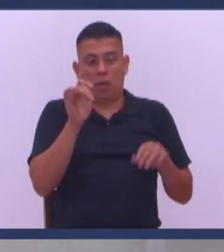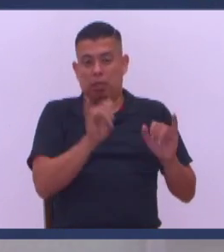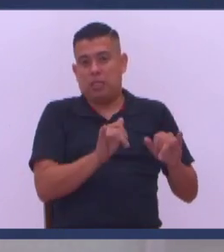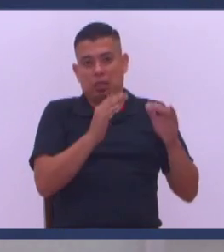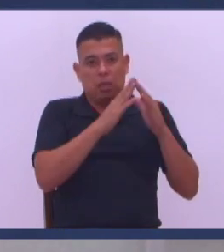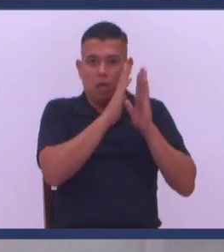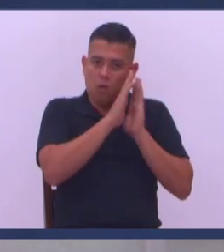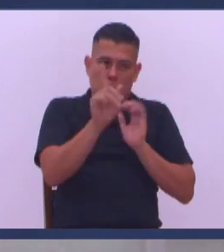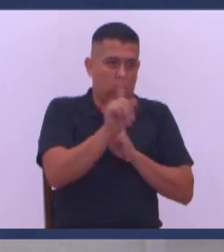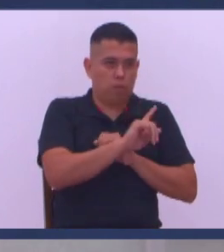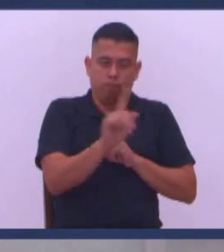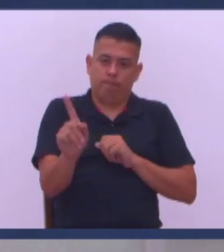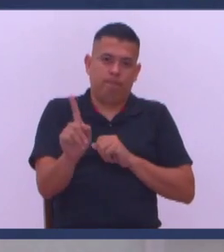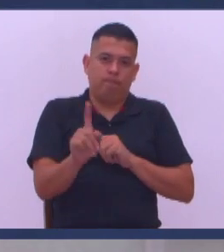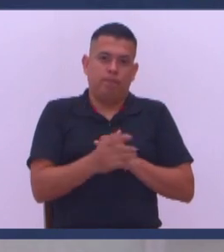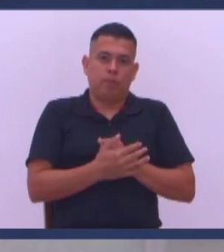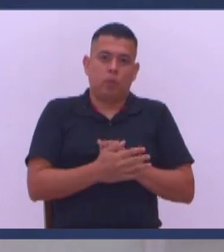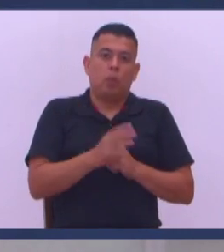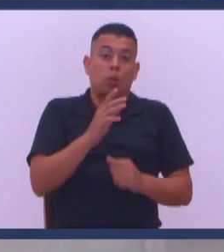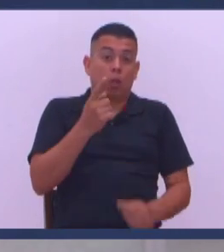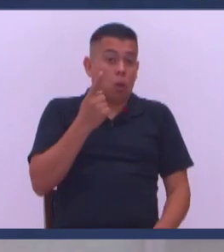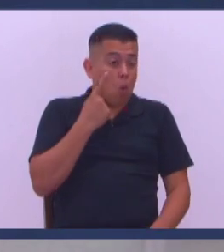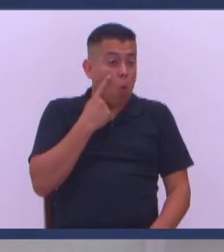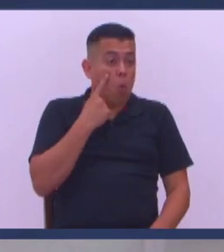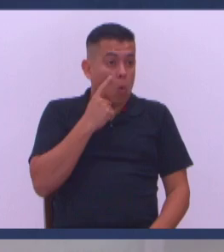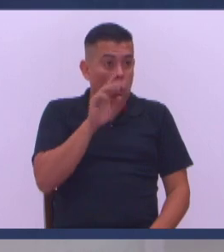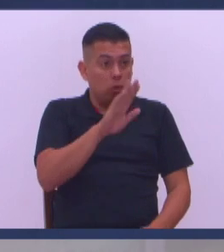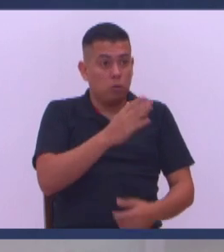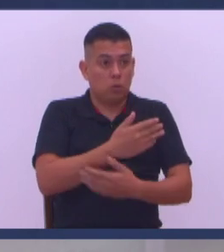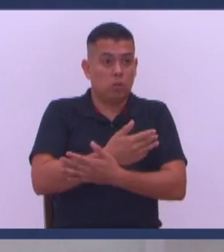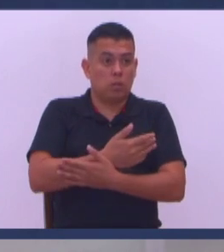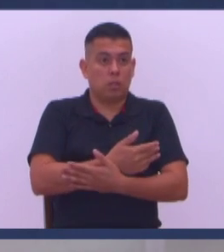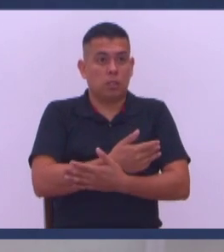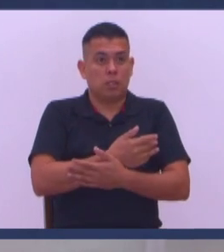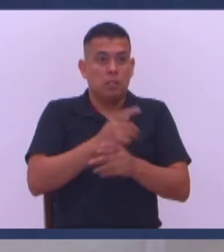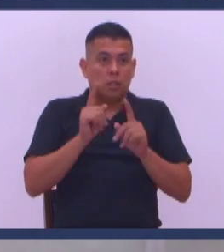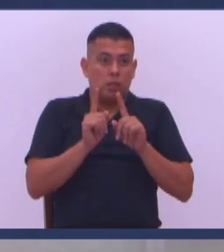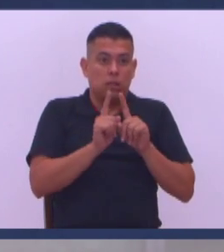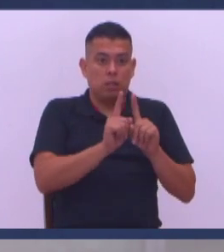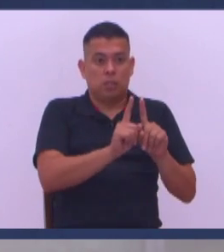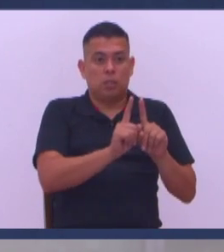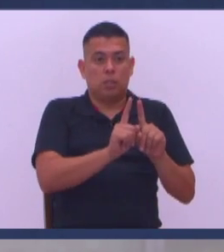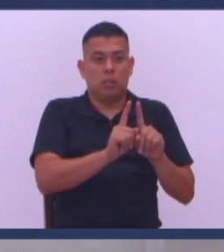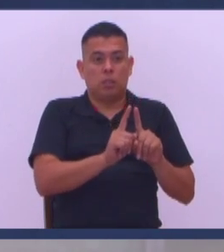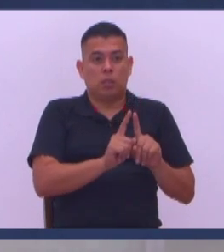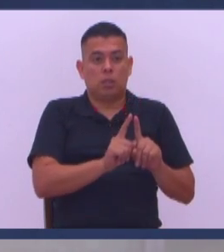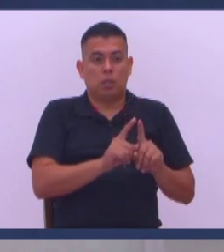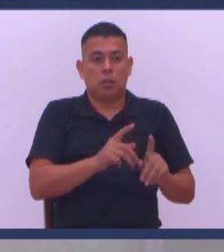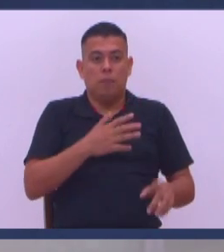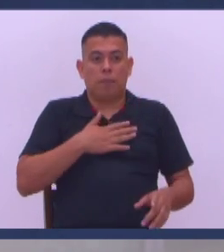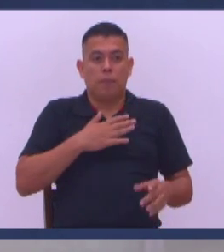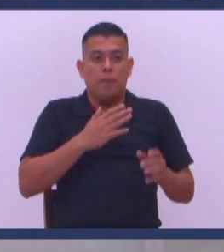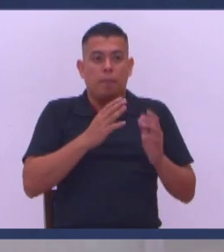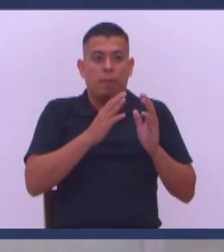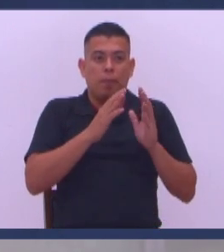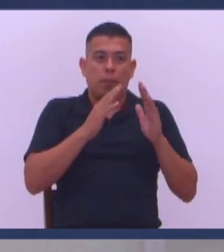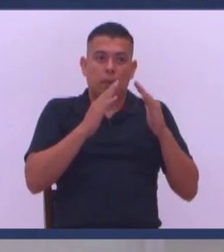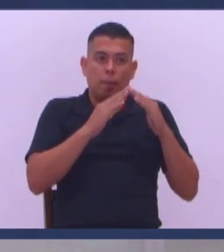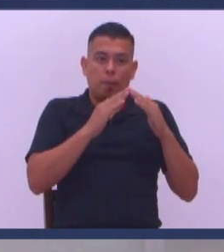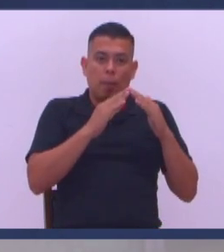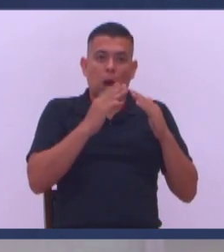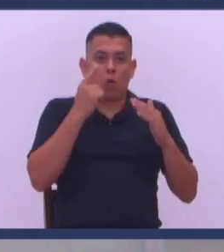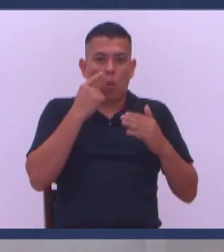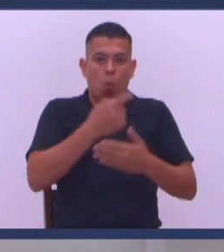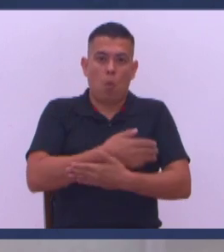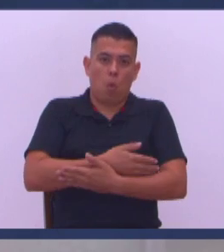Yo solo Una recomendación Cuide Con quien Anda caminando Como se lo puedo contar yo Y que hablo mucho De mi casa Porque yo